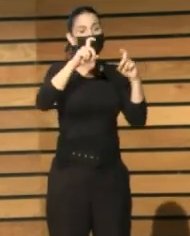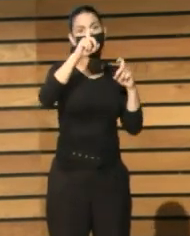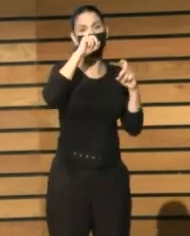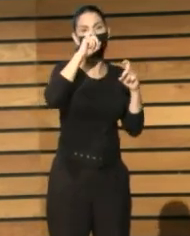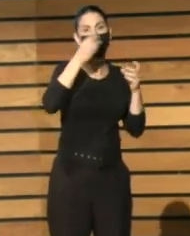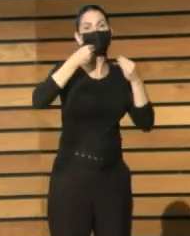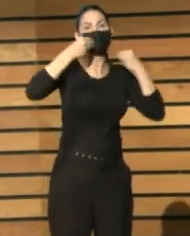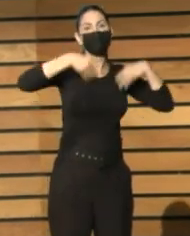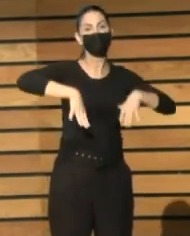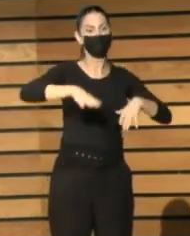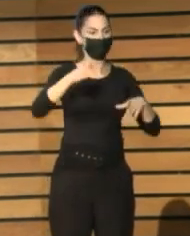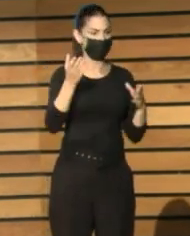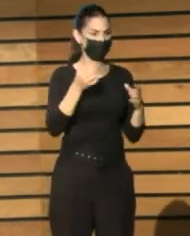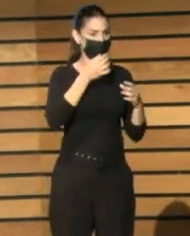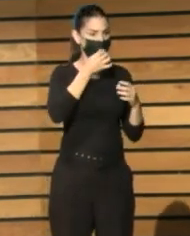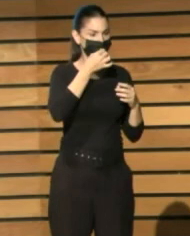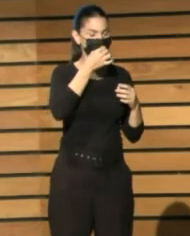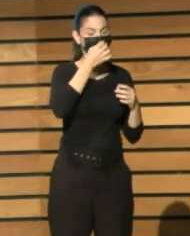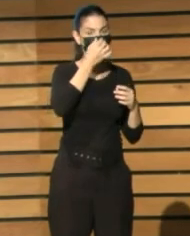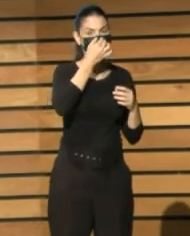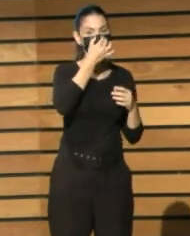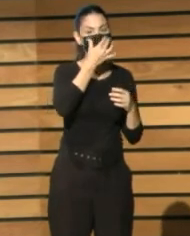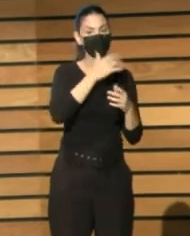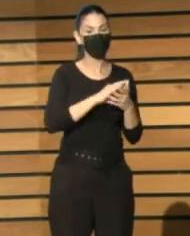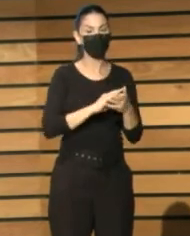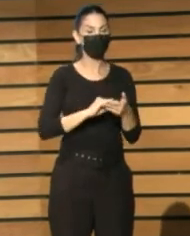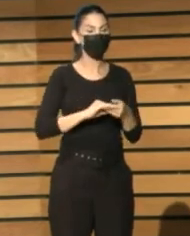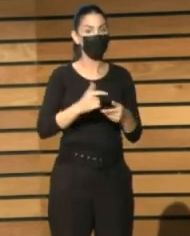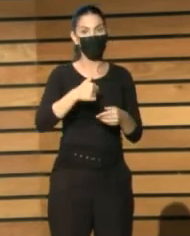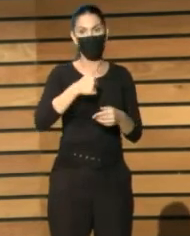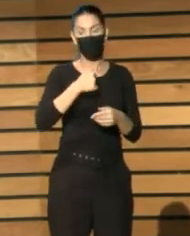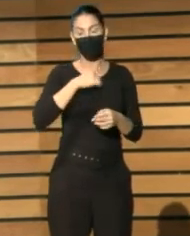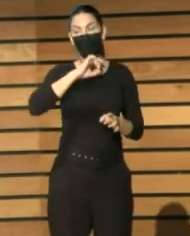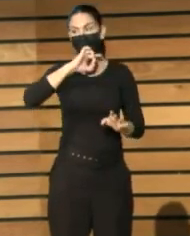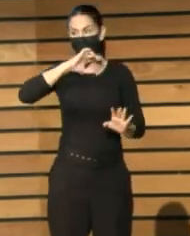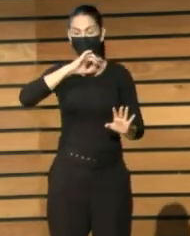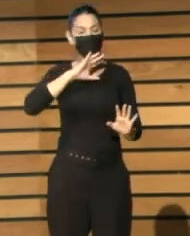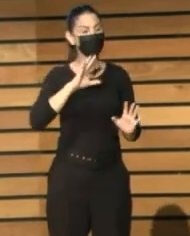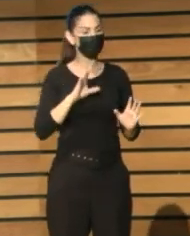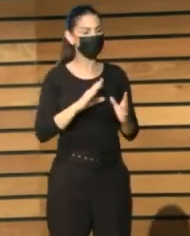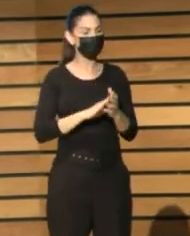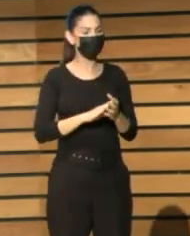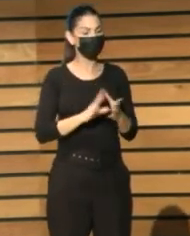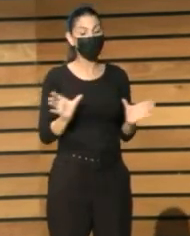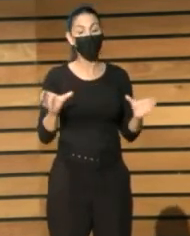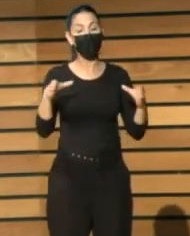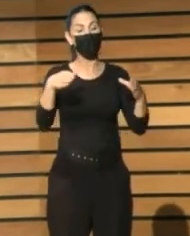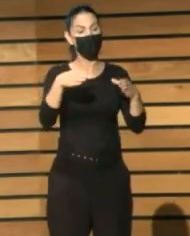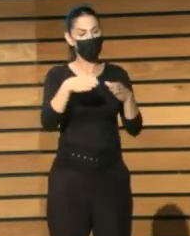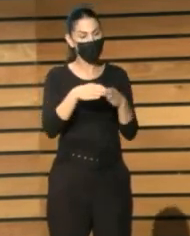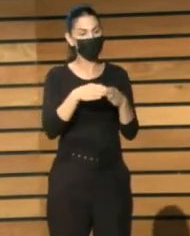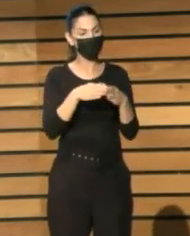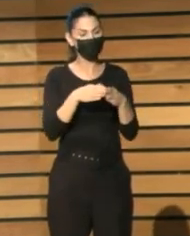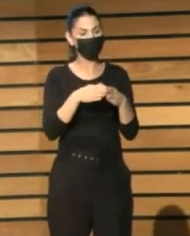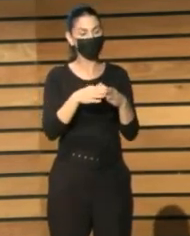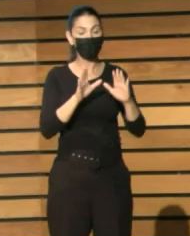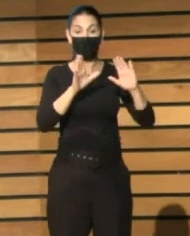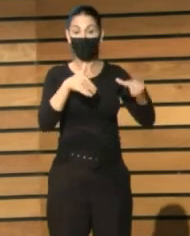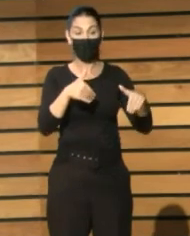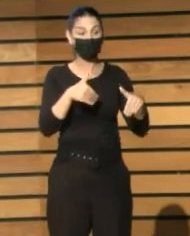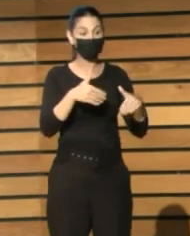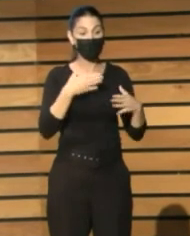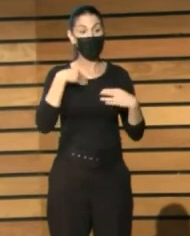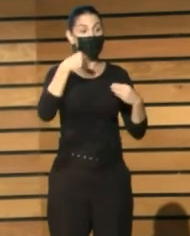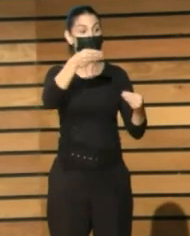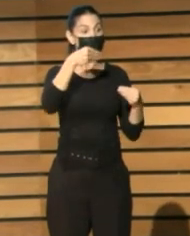técnicamente digitalizar y estoy bastante satisfecho gracias al grupo cómo ha quedado el documento en este